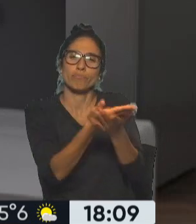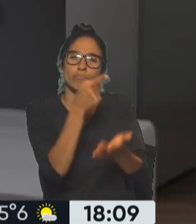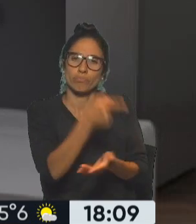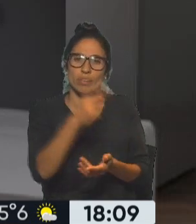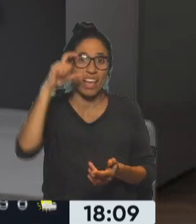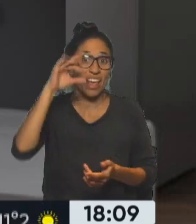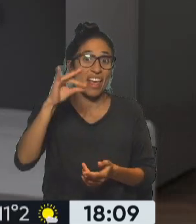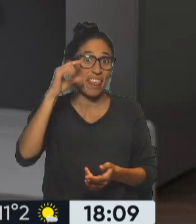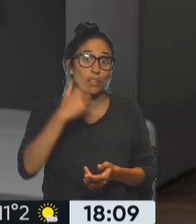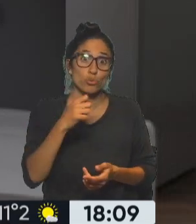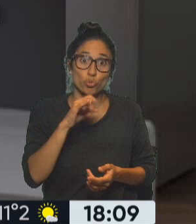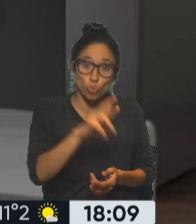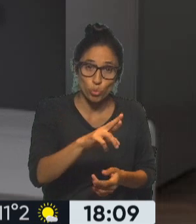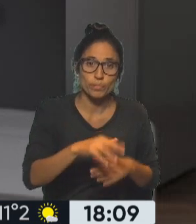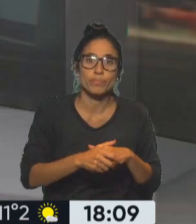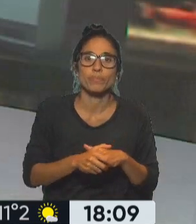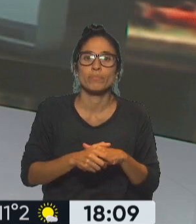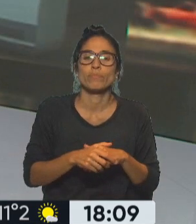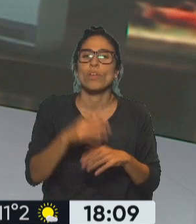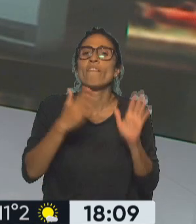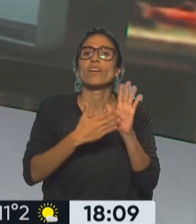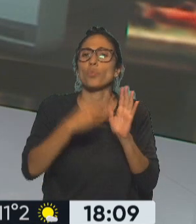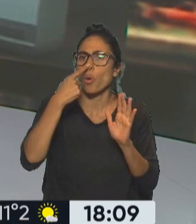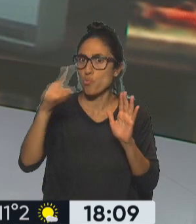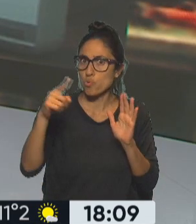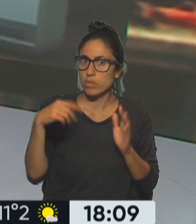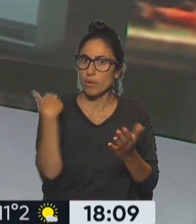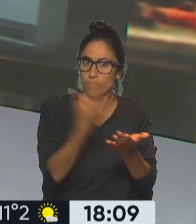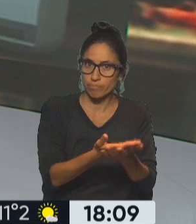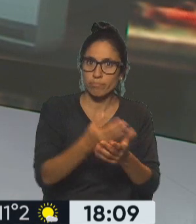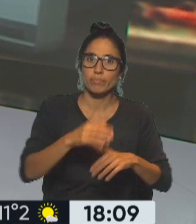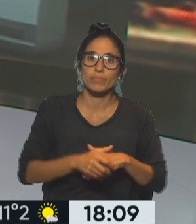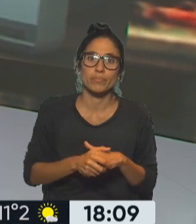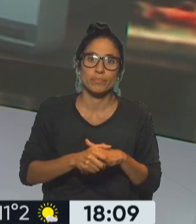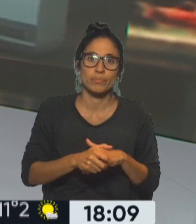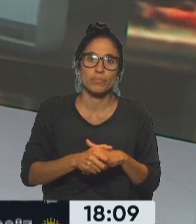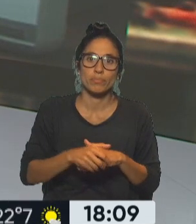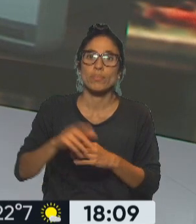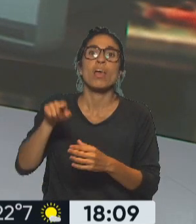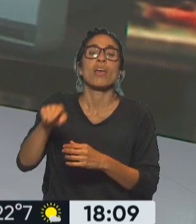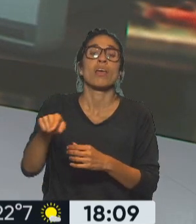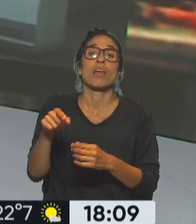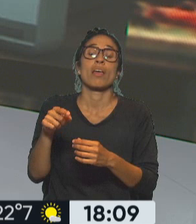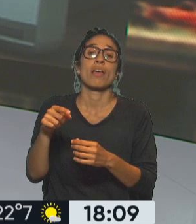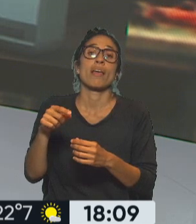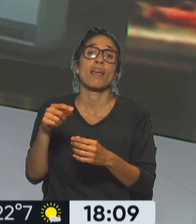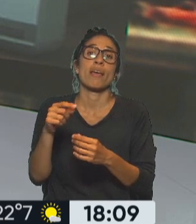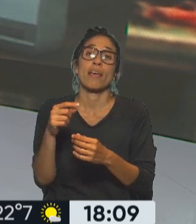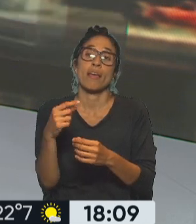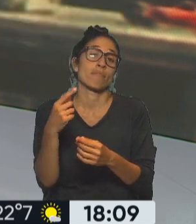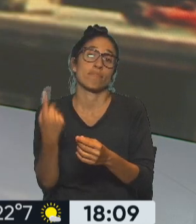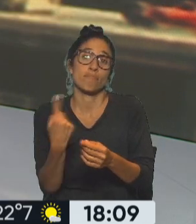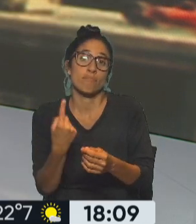hecha para el electrodoméstico, para el bien que se dañó, una copia del alquiler si el servicio no está a tu nombre.